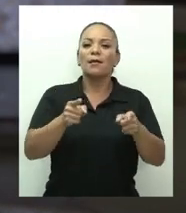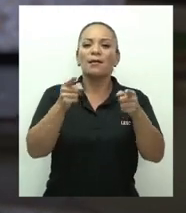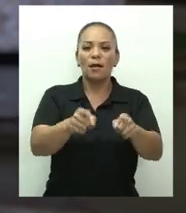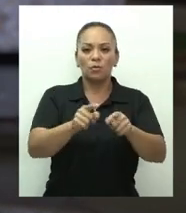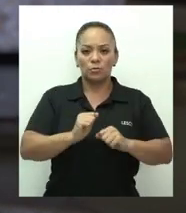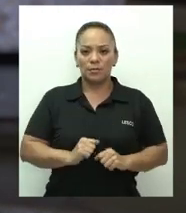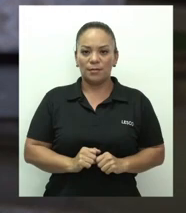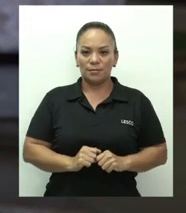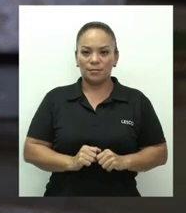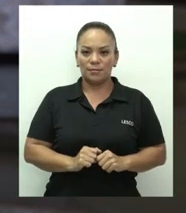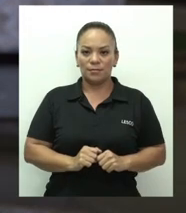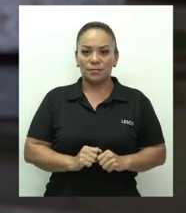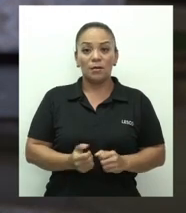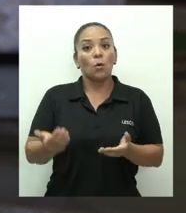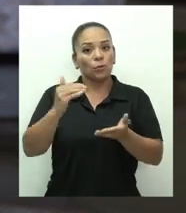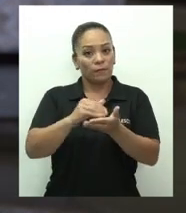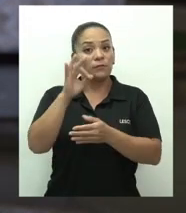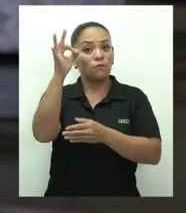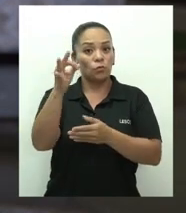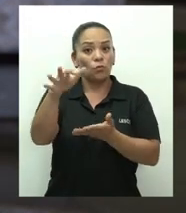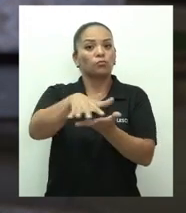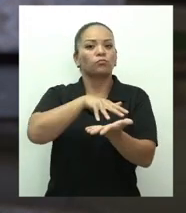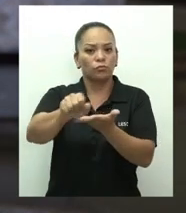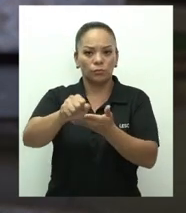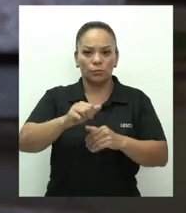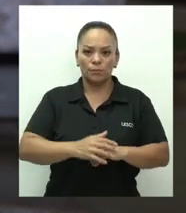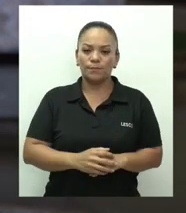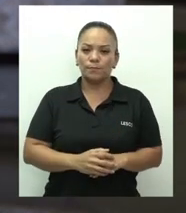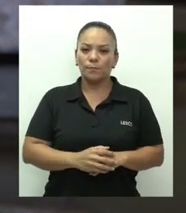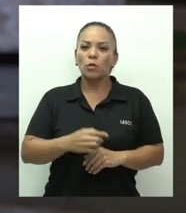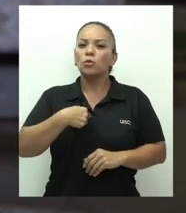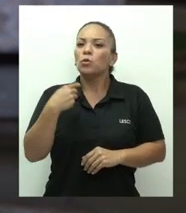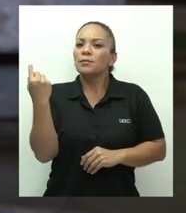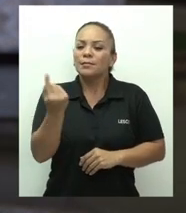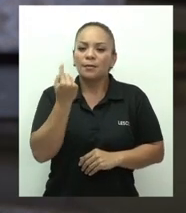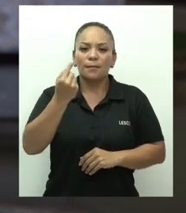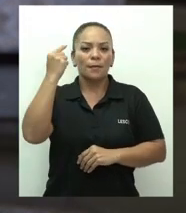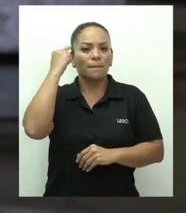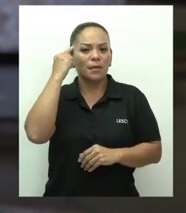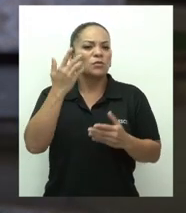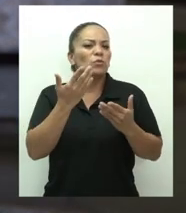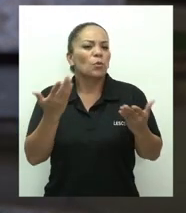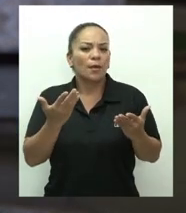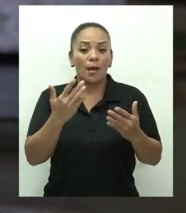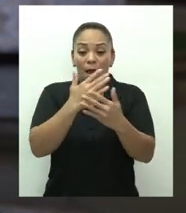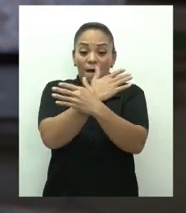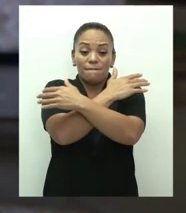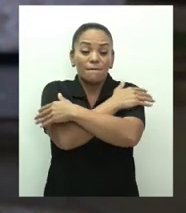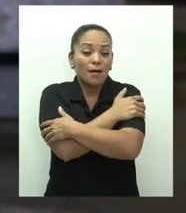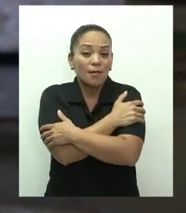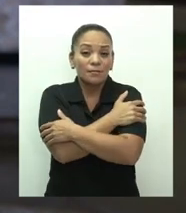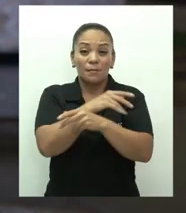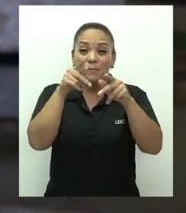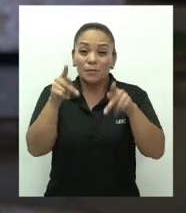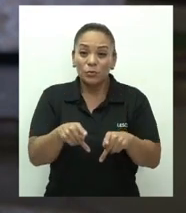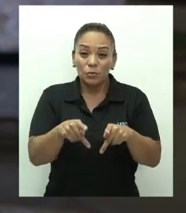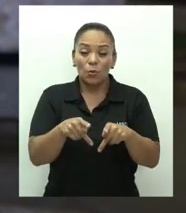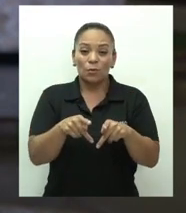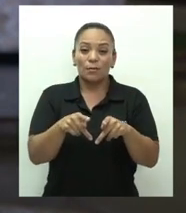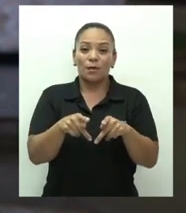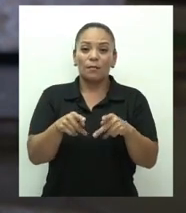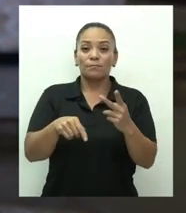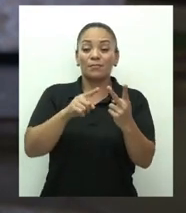generar nuevos desastres. Siempre he creído que un abrazo solidario, una lágrima